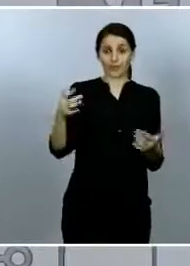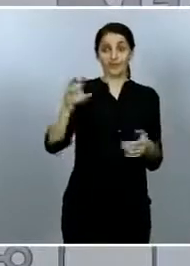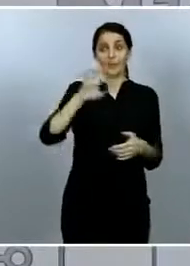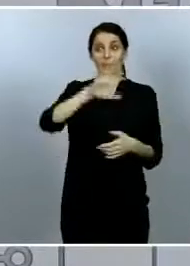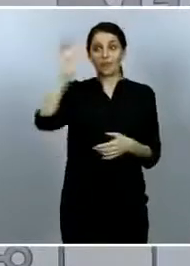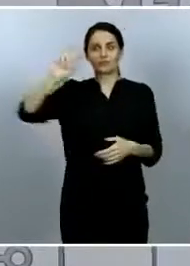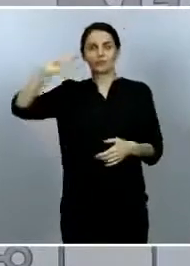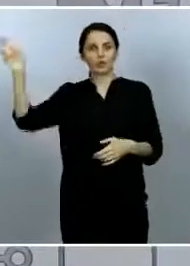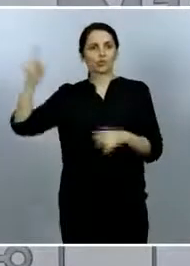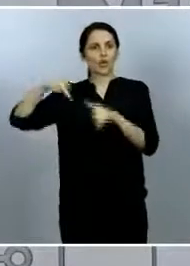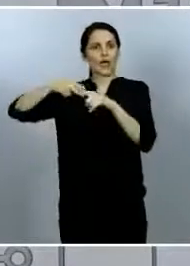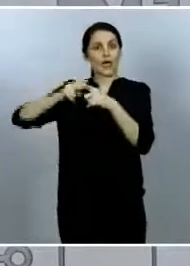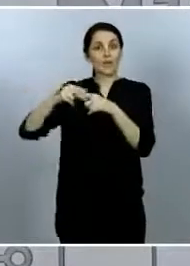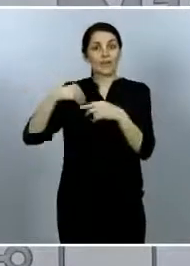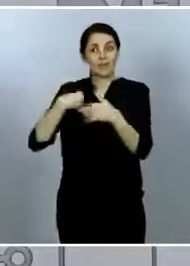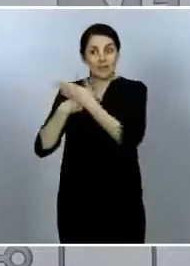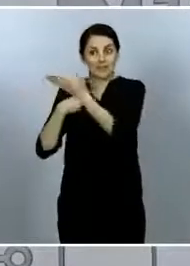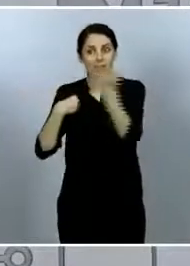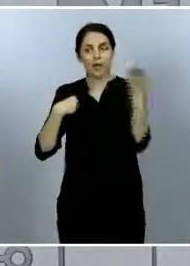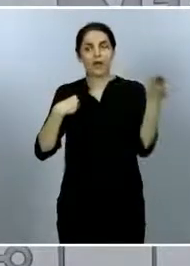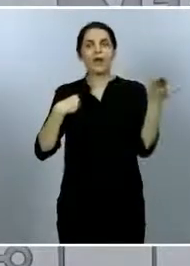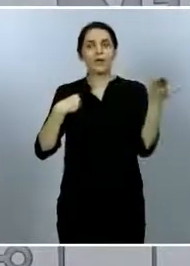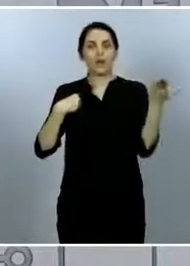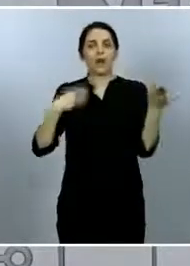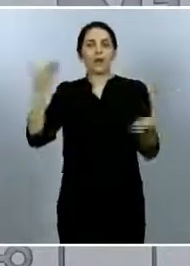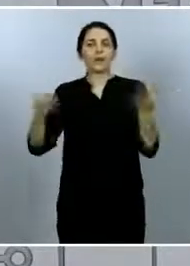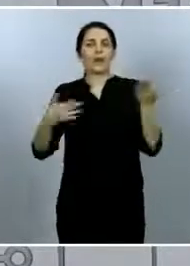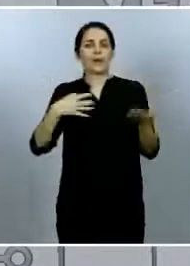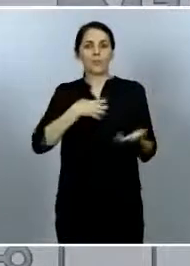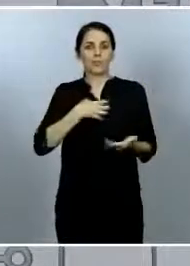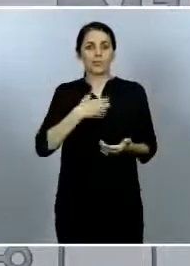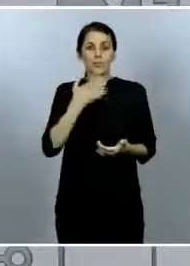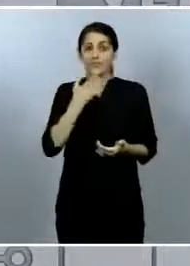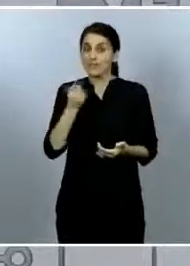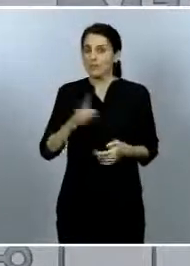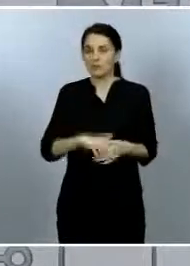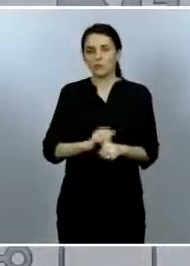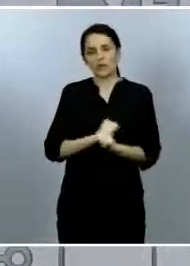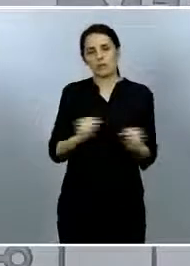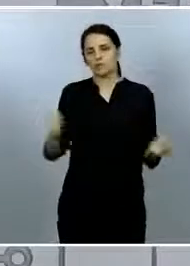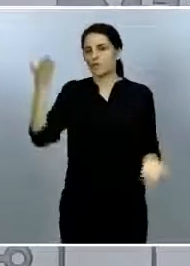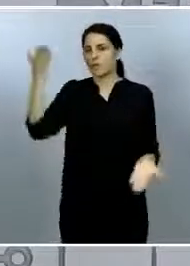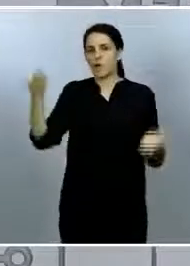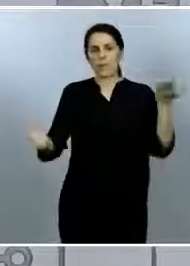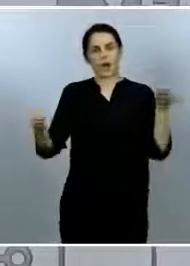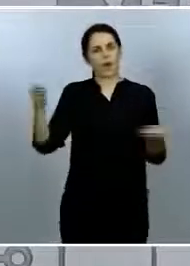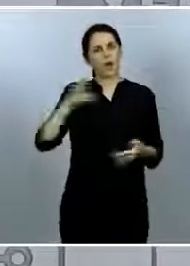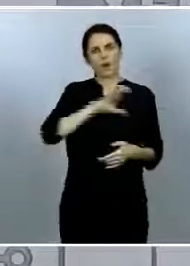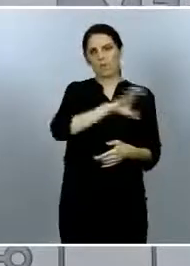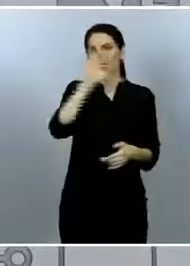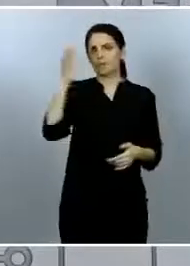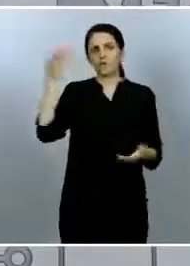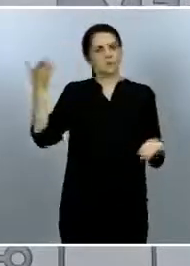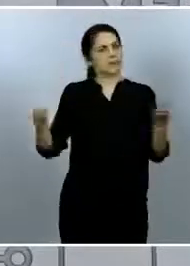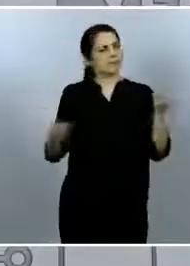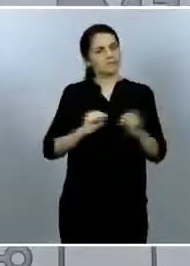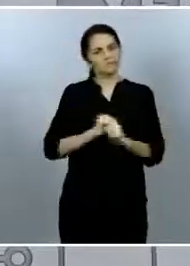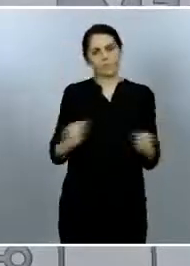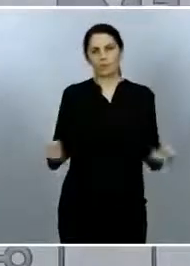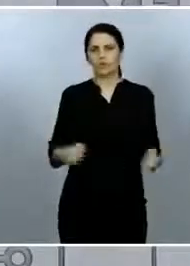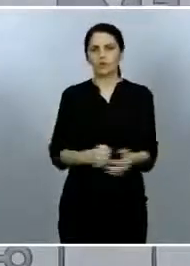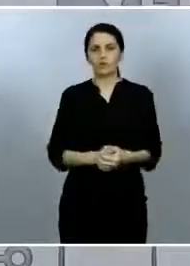comparar será difícil saber lo que realmente ha pasado en uno respecto a otro ahora tenemos datos que nos indican evoluciones